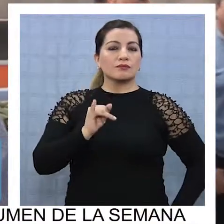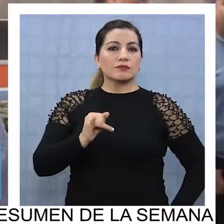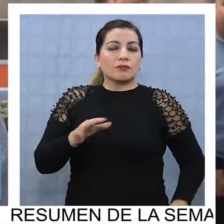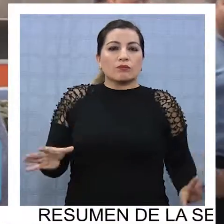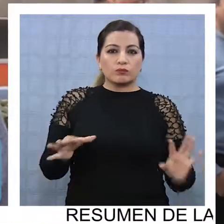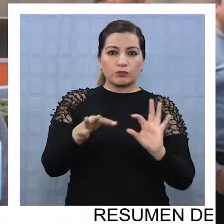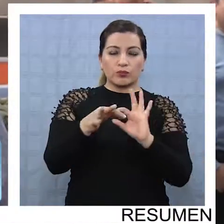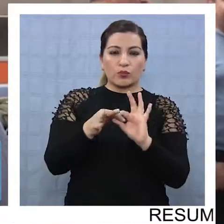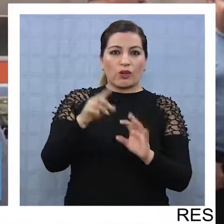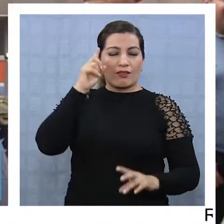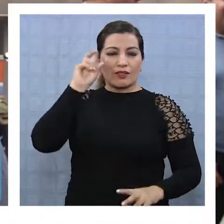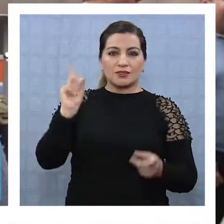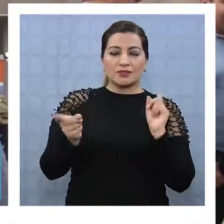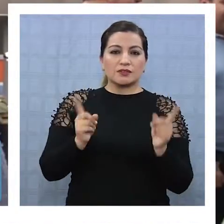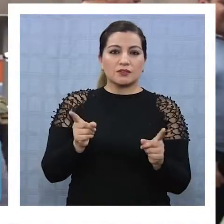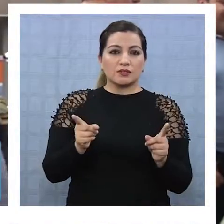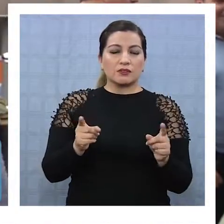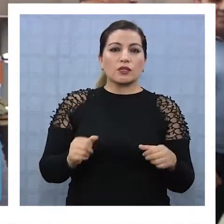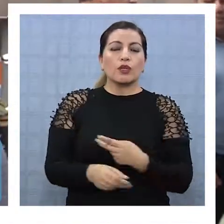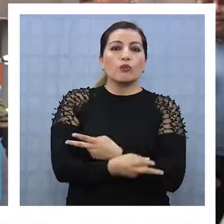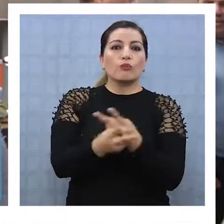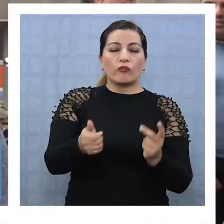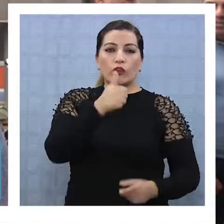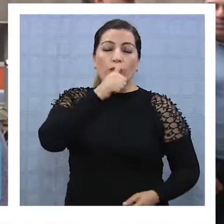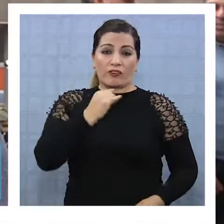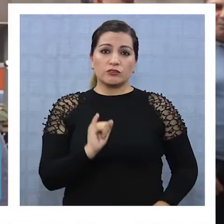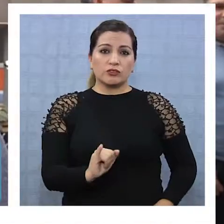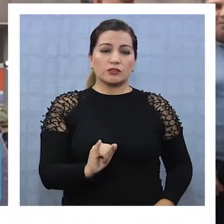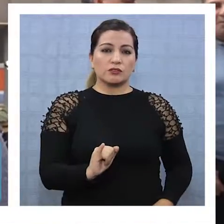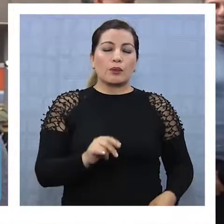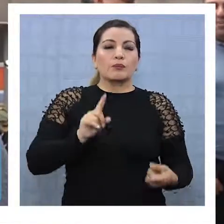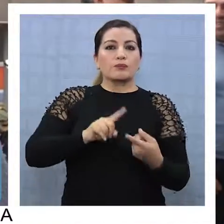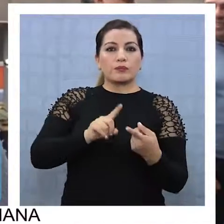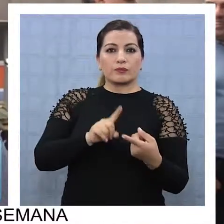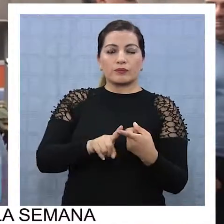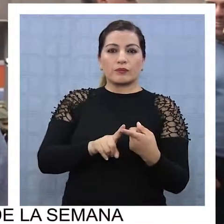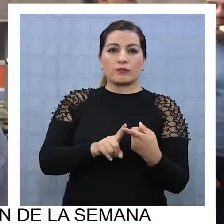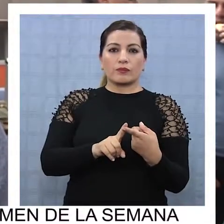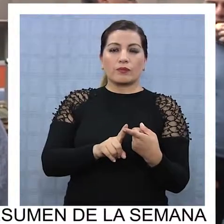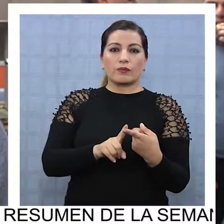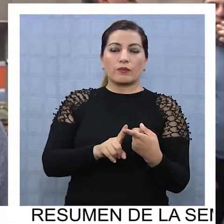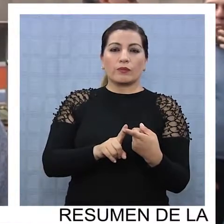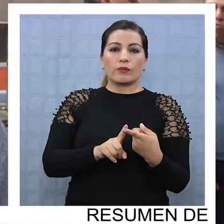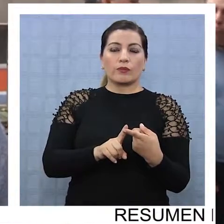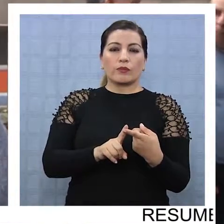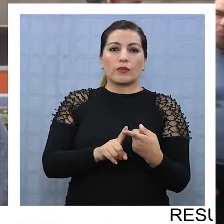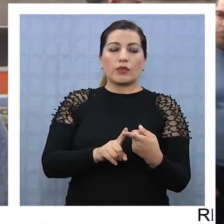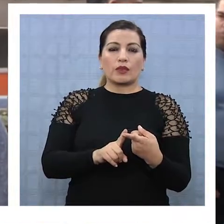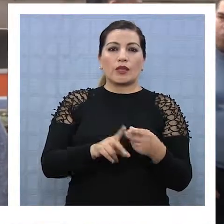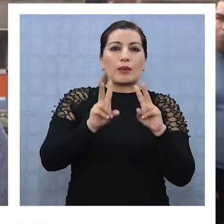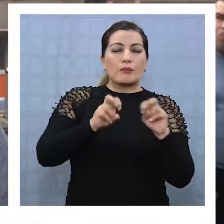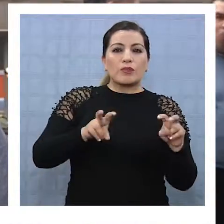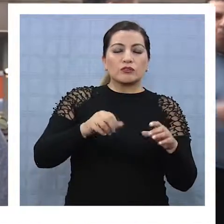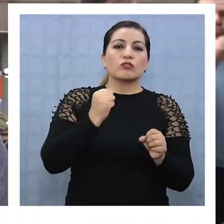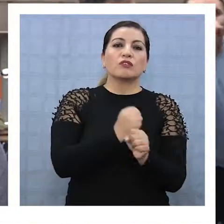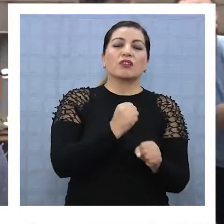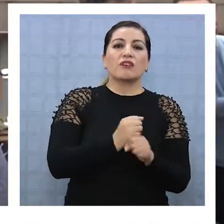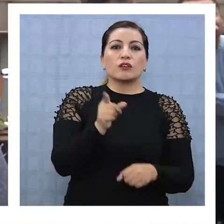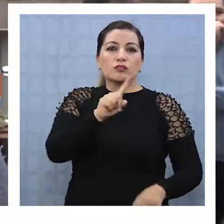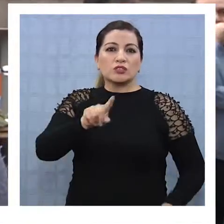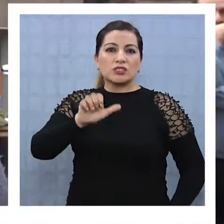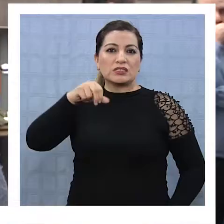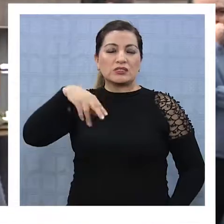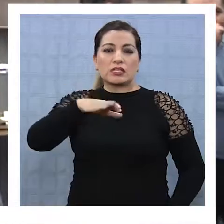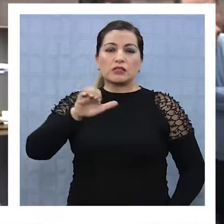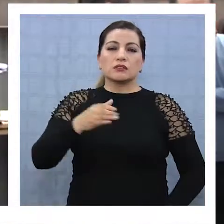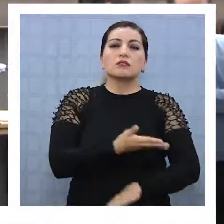que sí es la alianza estratégica del público con el privado, donde participa la dirección del trabajo, el